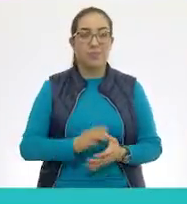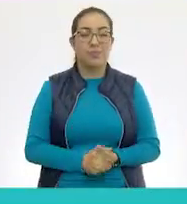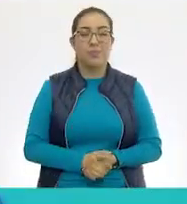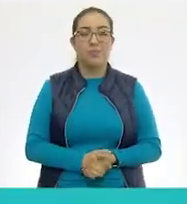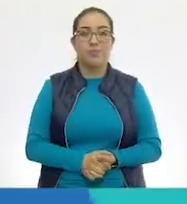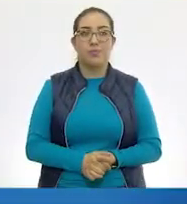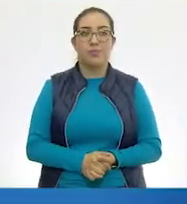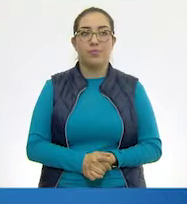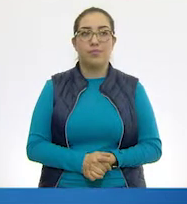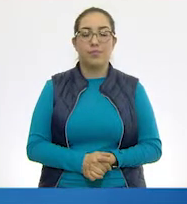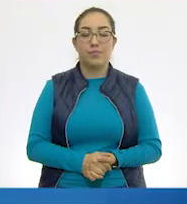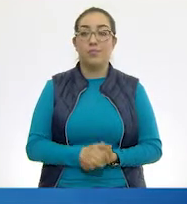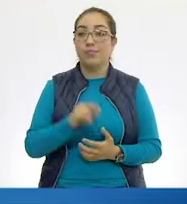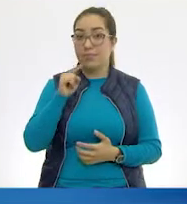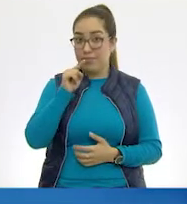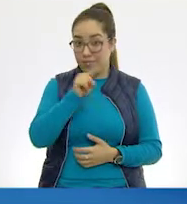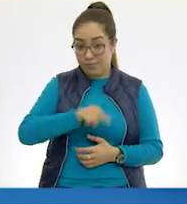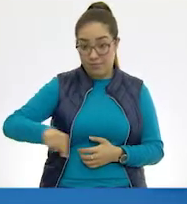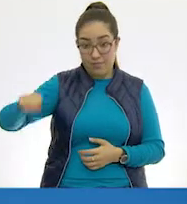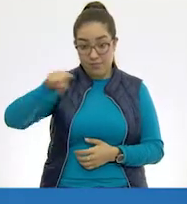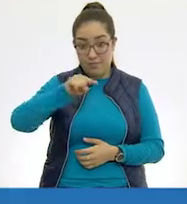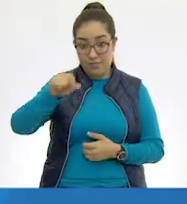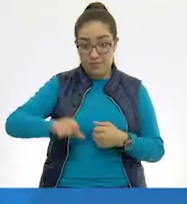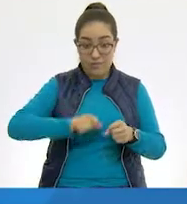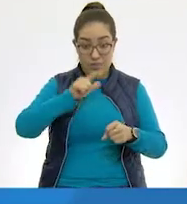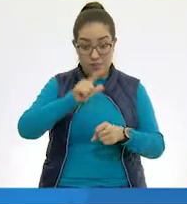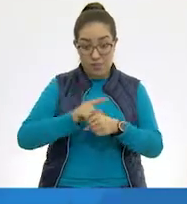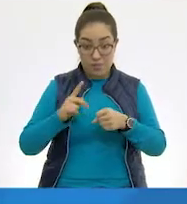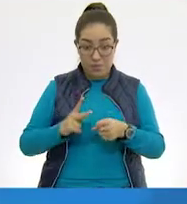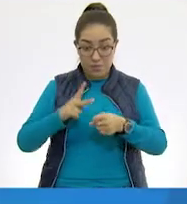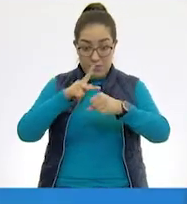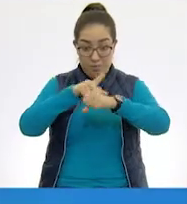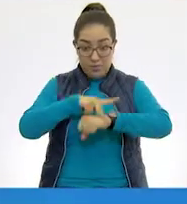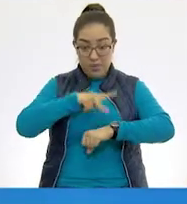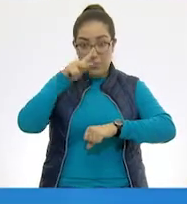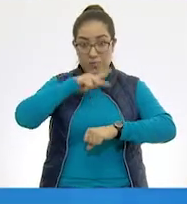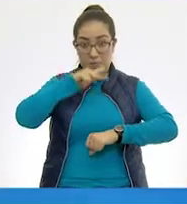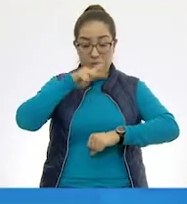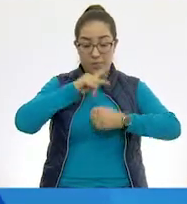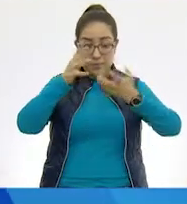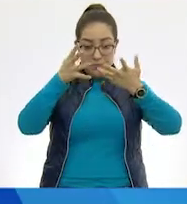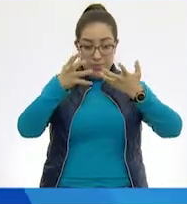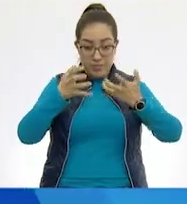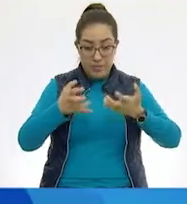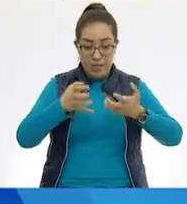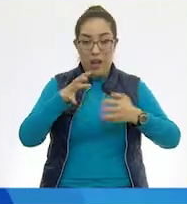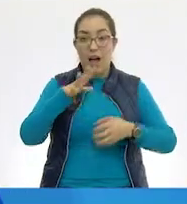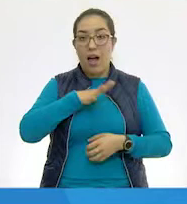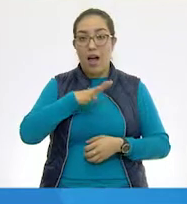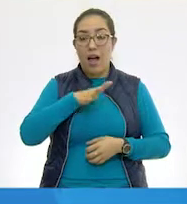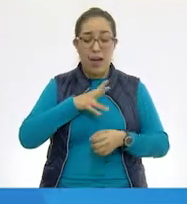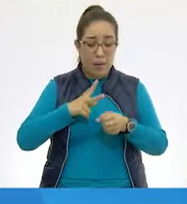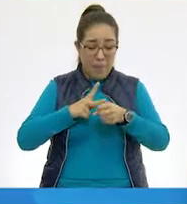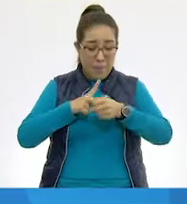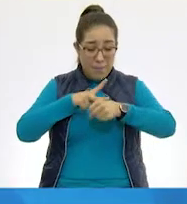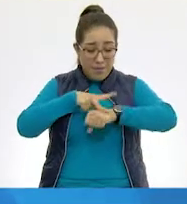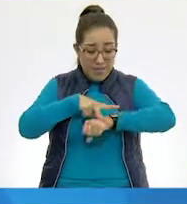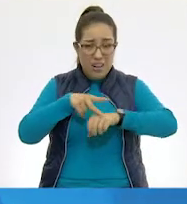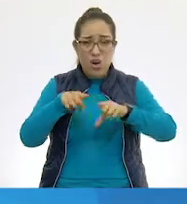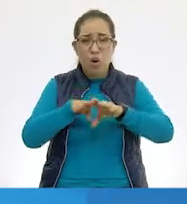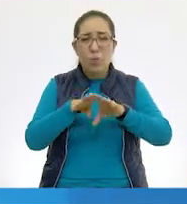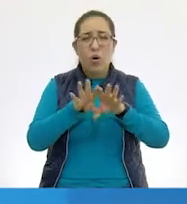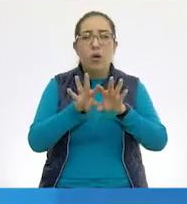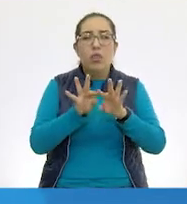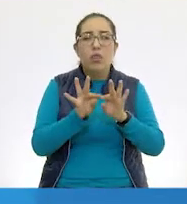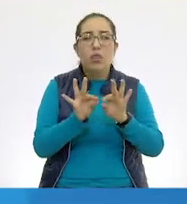Los animales que respiran de esta forma también se caracterizan por tener la piel delgada y